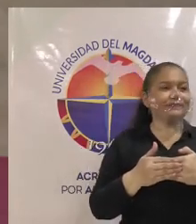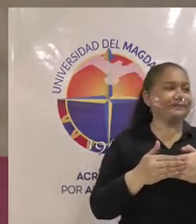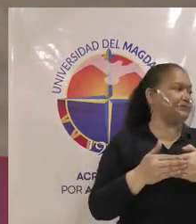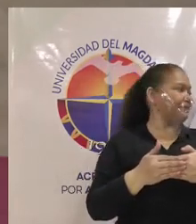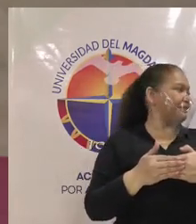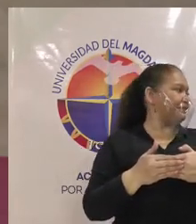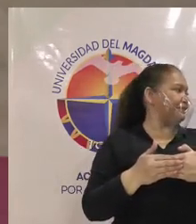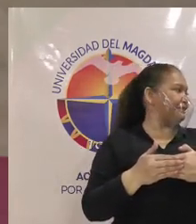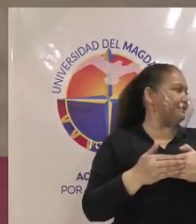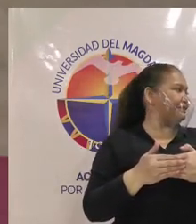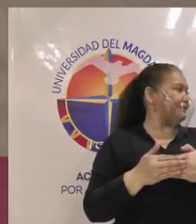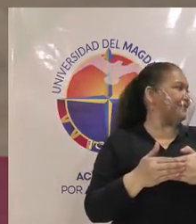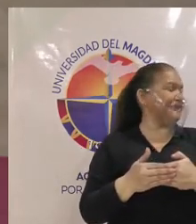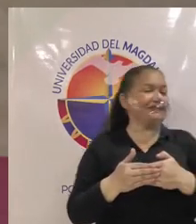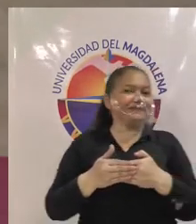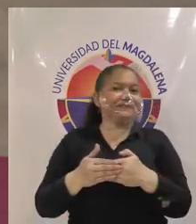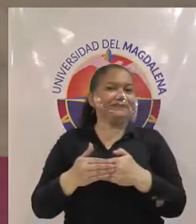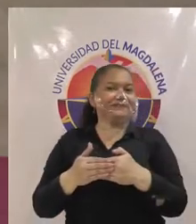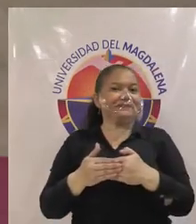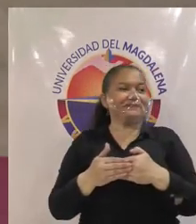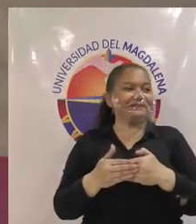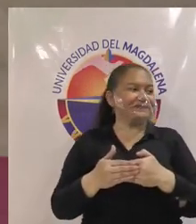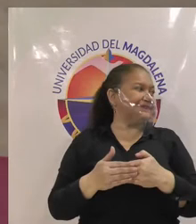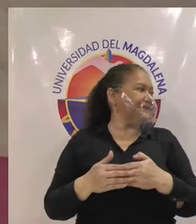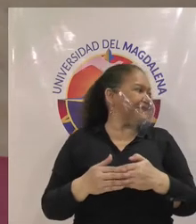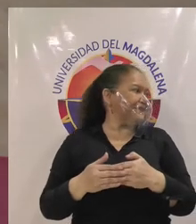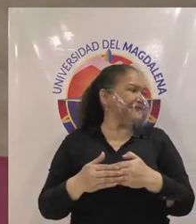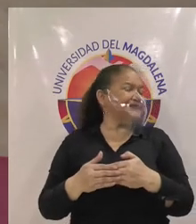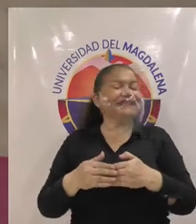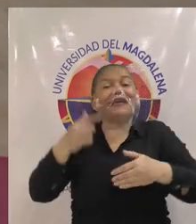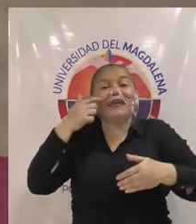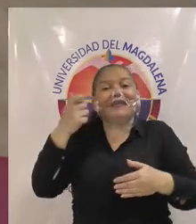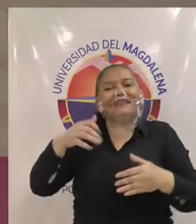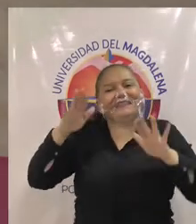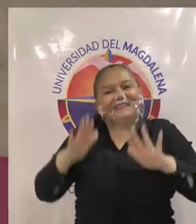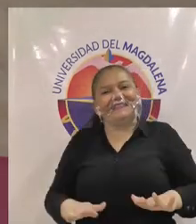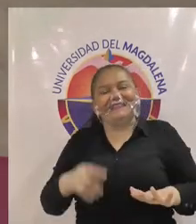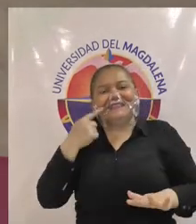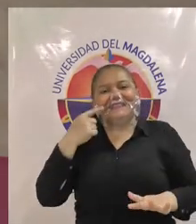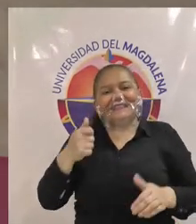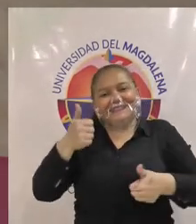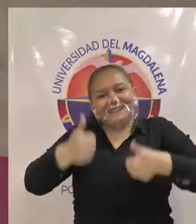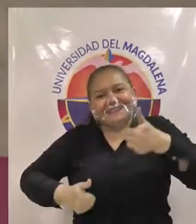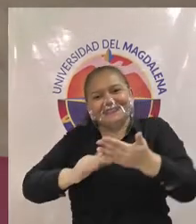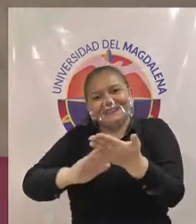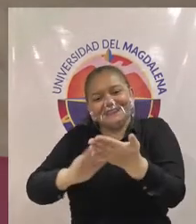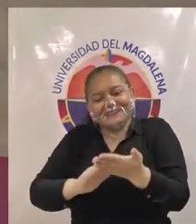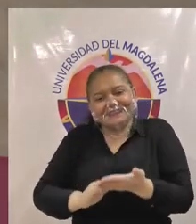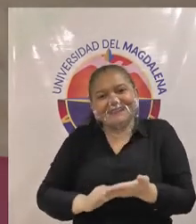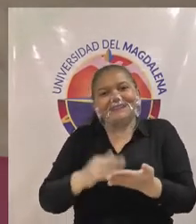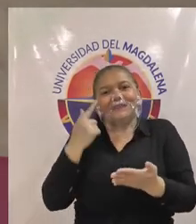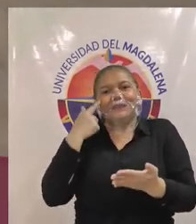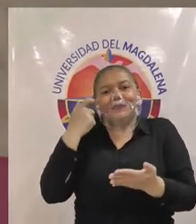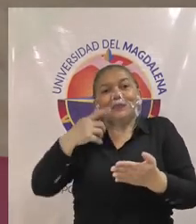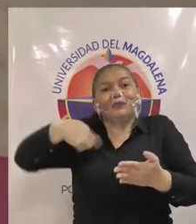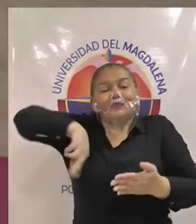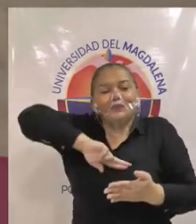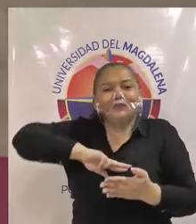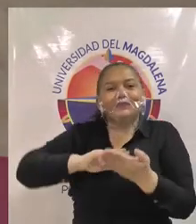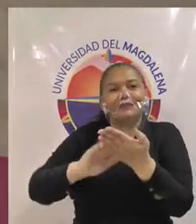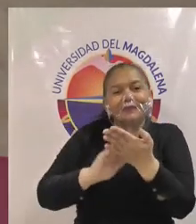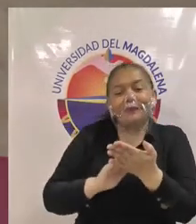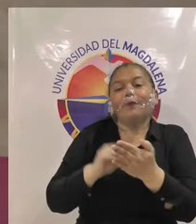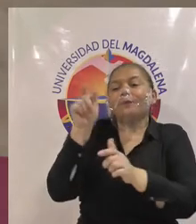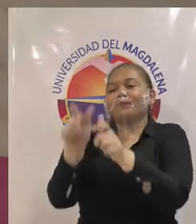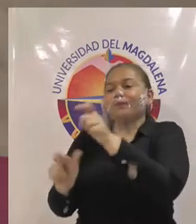para nivel personal está dotado de excelentes estudiantes a los cuales nosotros también deberíamos darle